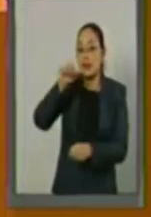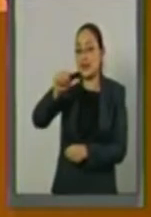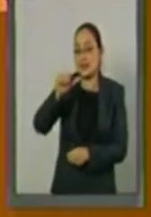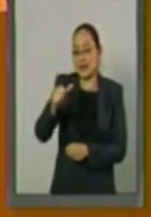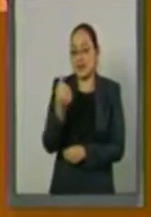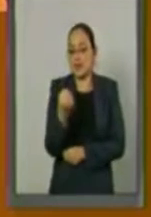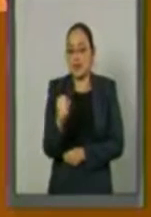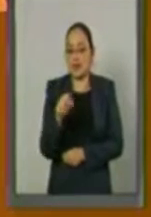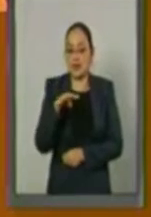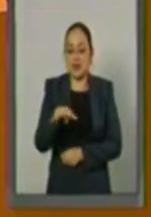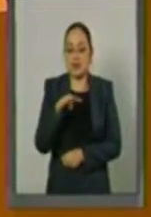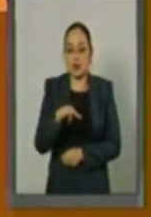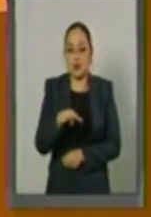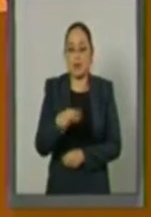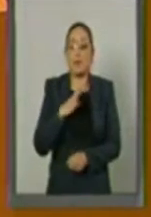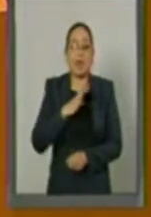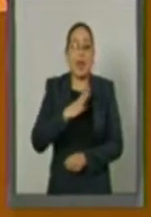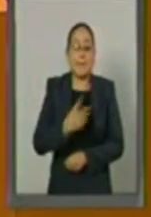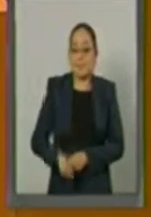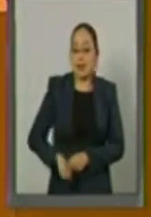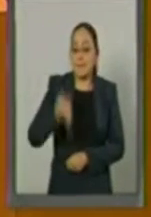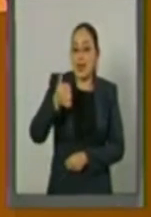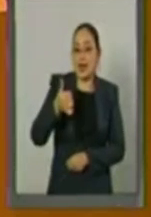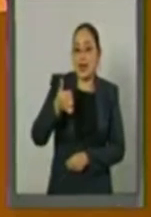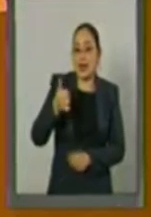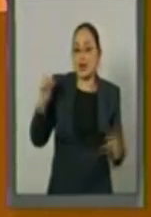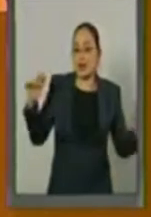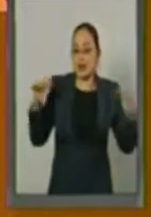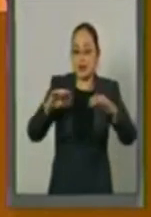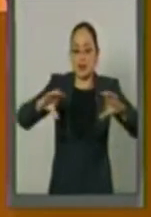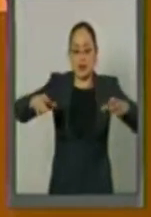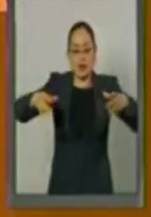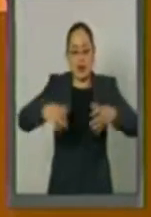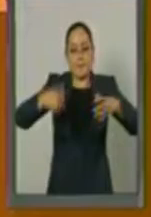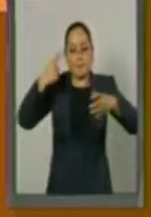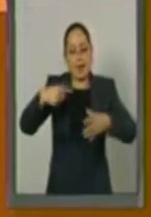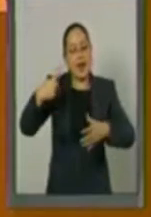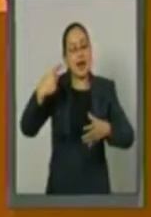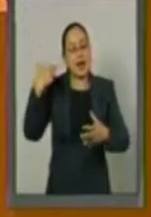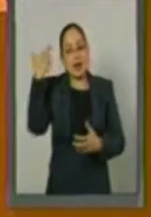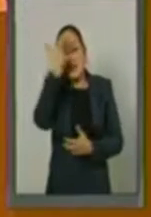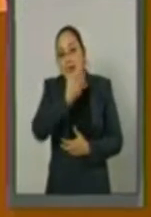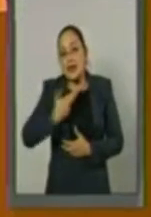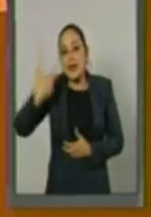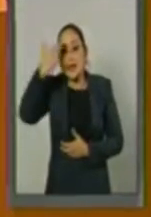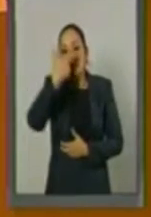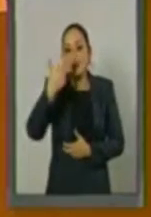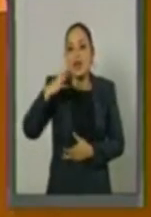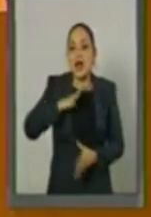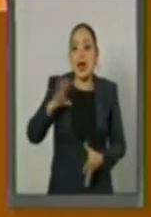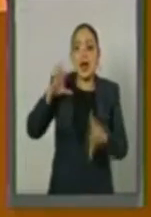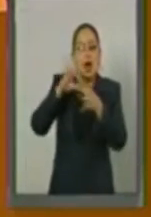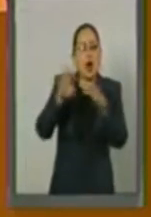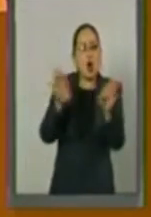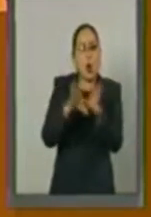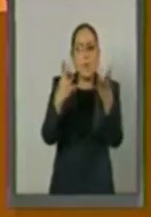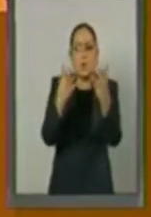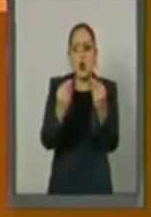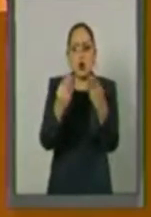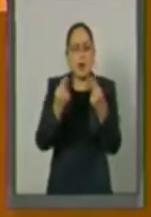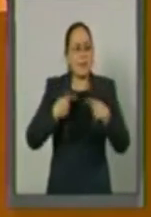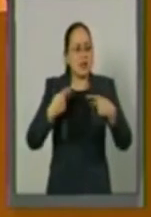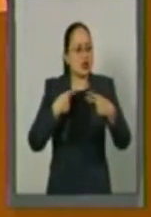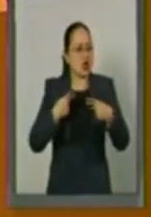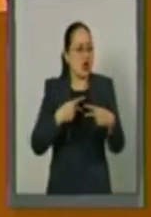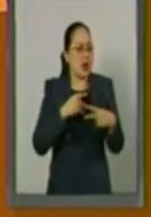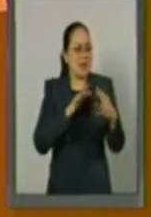durante la primera cumbre de alto nivel para analizar los grandes desplazamientos de refugiados